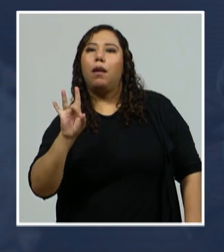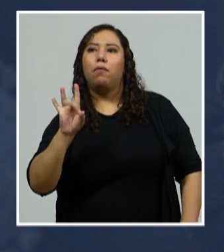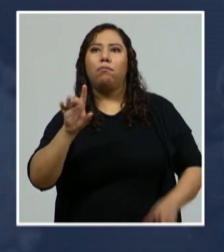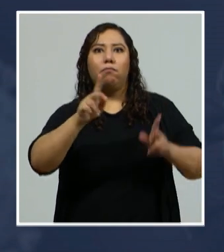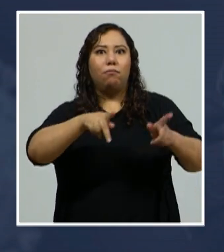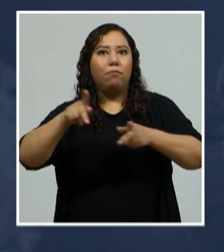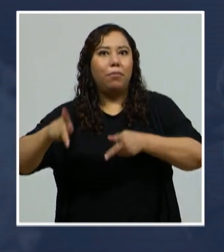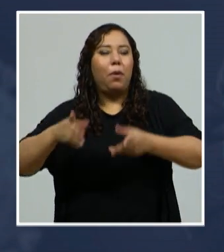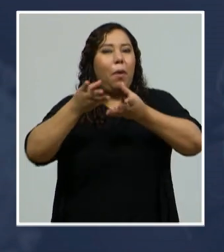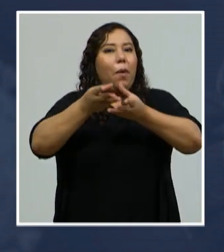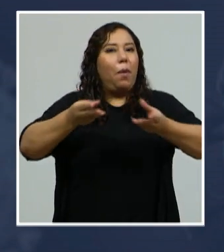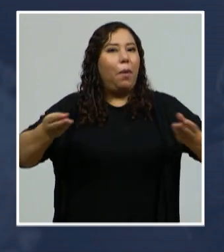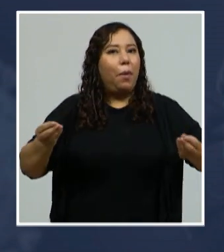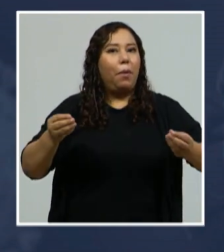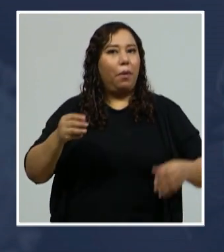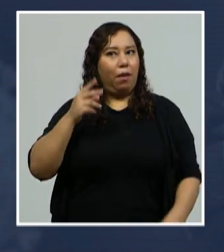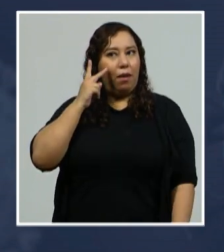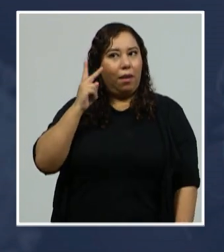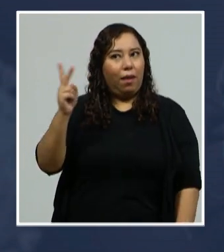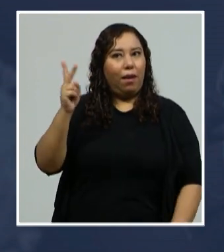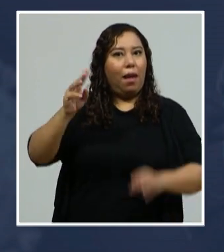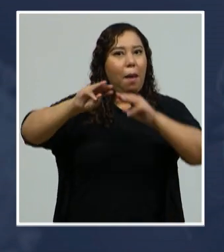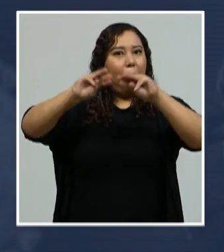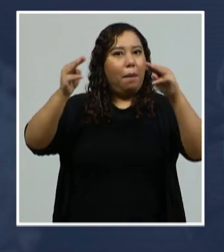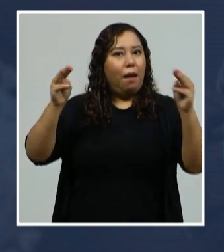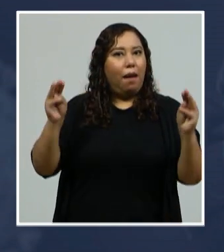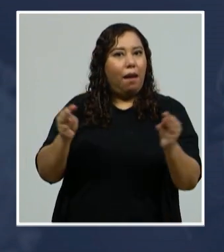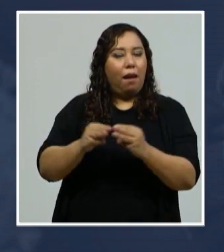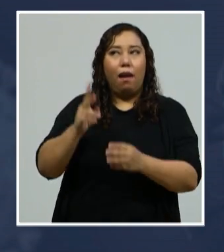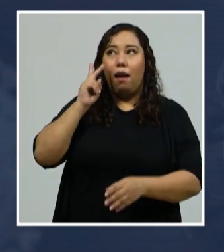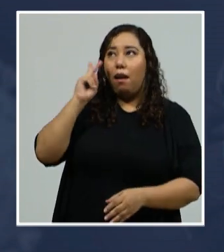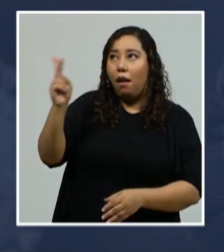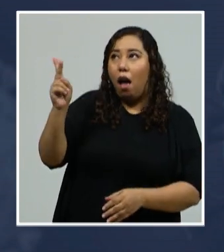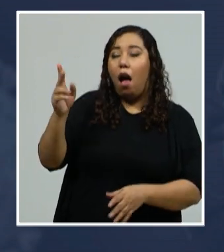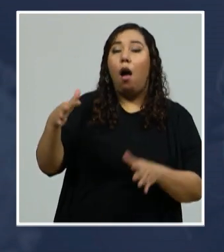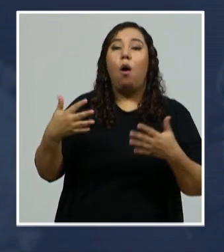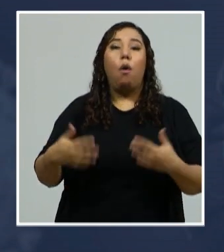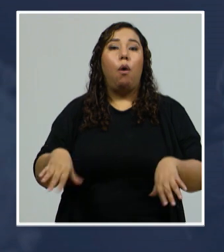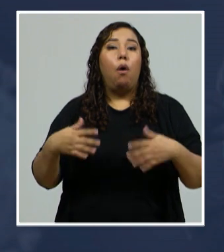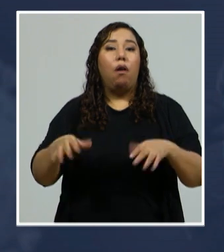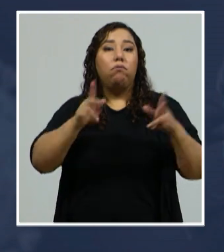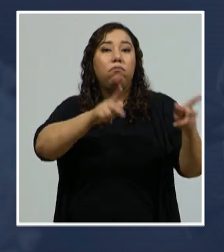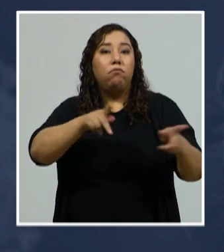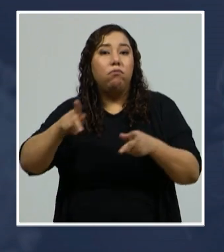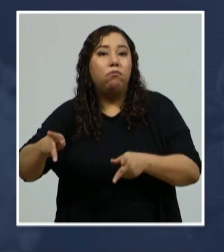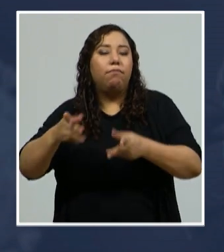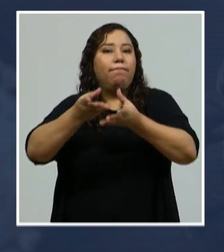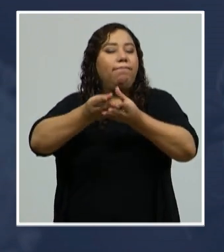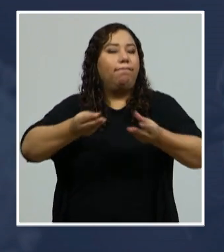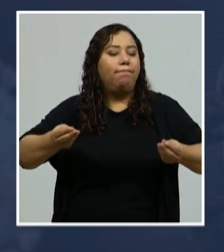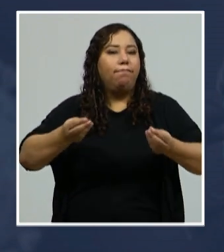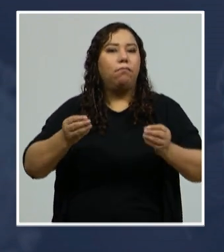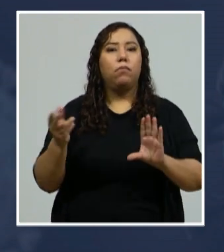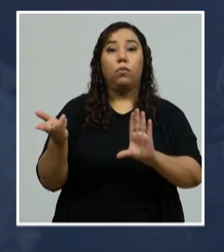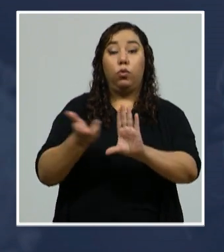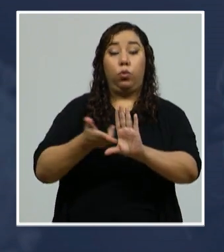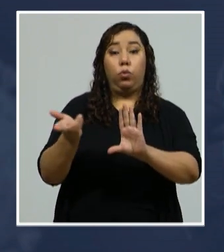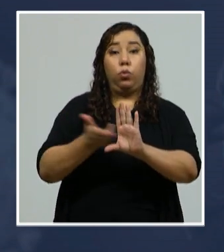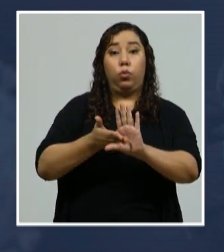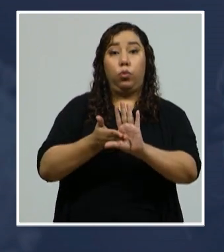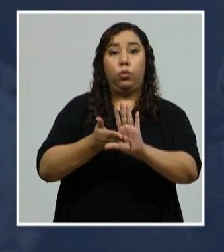en el mapa una importante cantidad de personas que se han recuperado y han vencido esta enfermedad. En Choluteca,